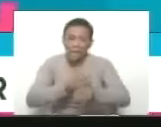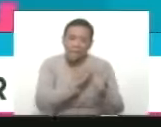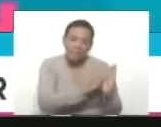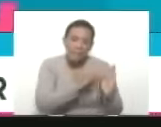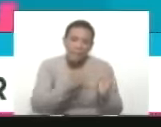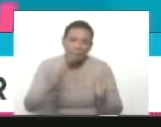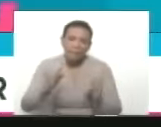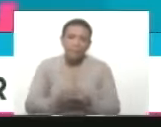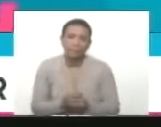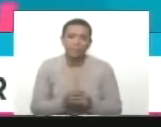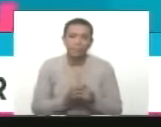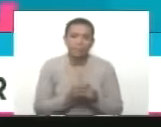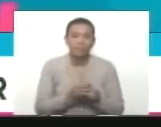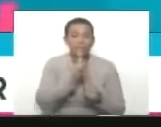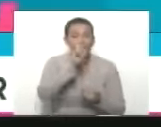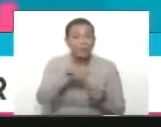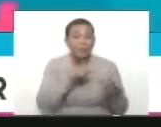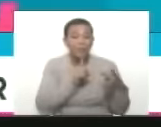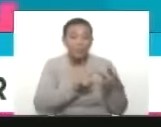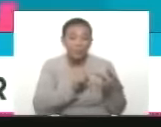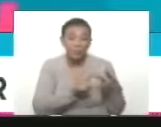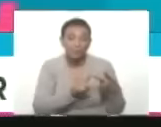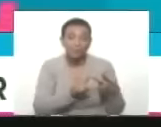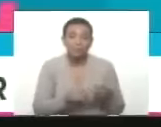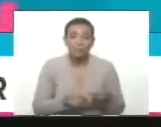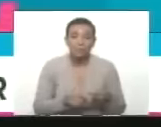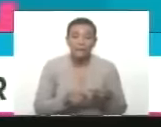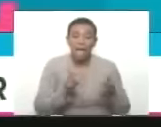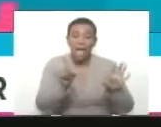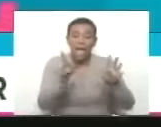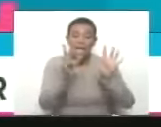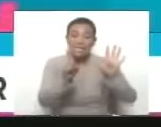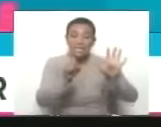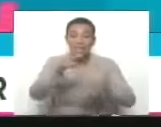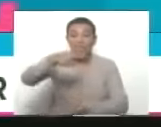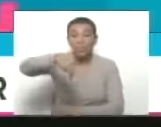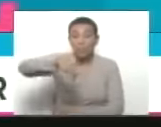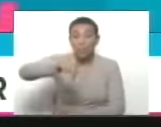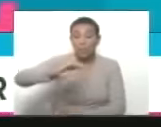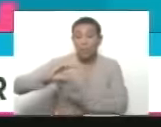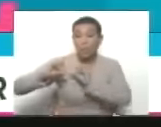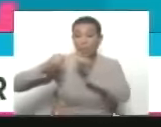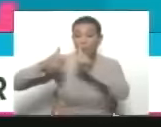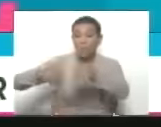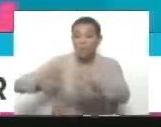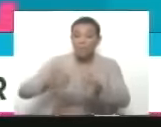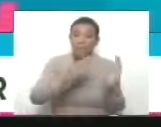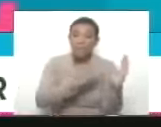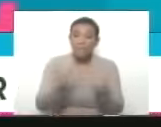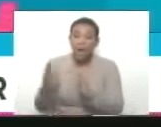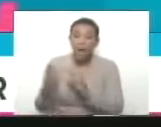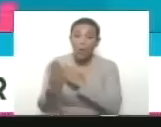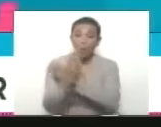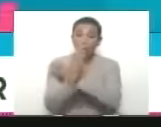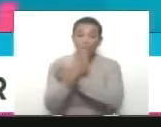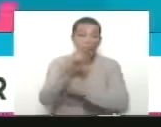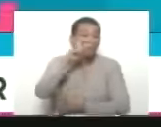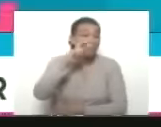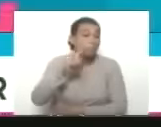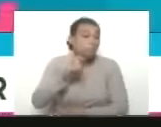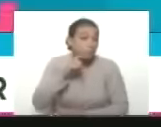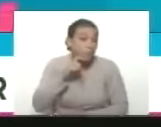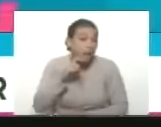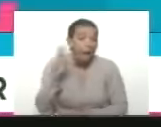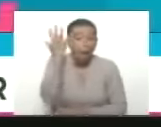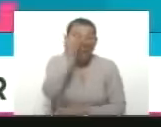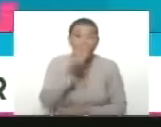En el primer vértice también el 6 de noviembre estará arrancando el plan de prevención de embarazo a